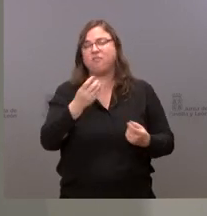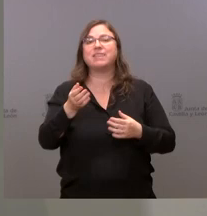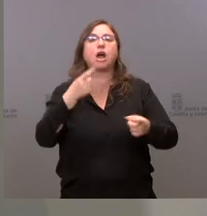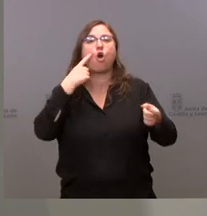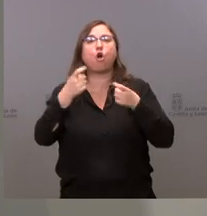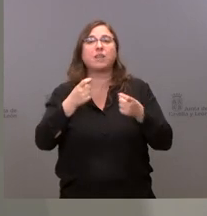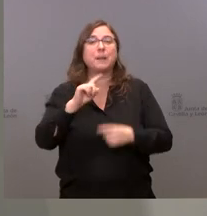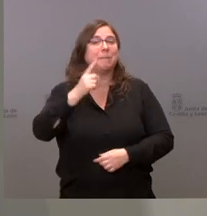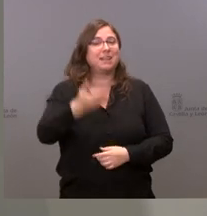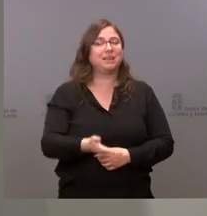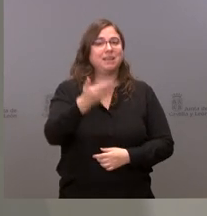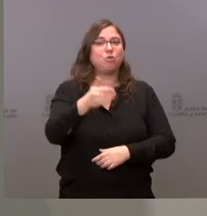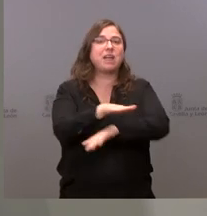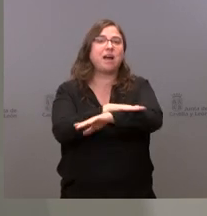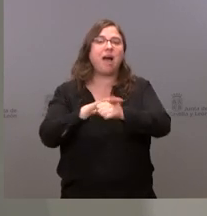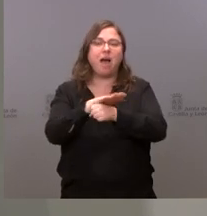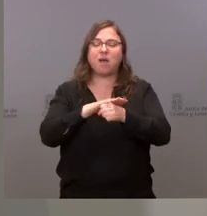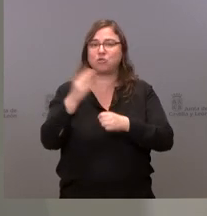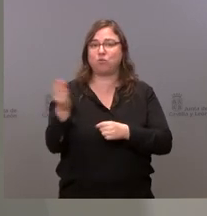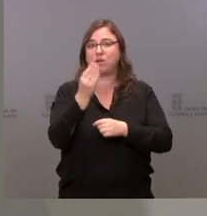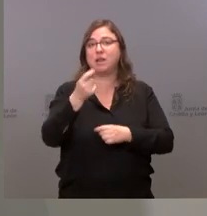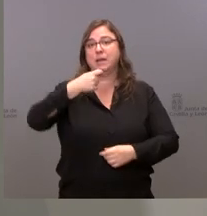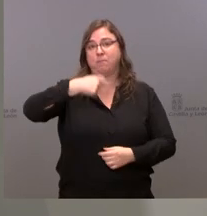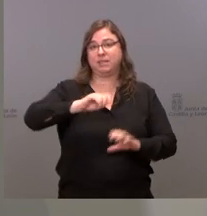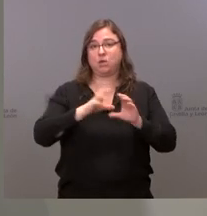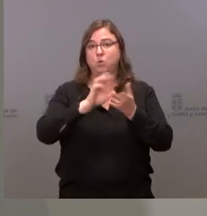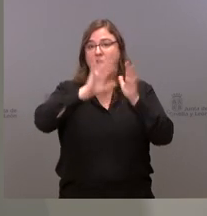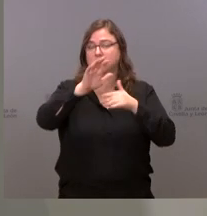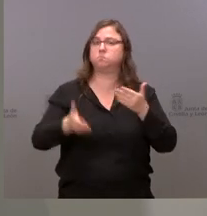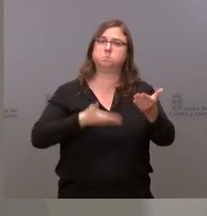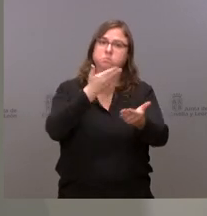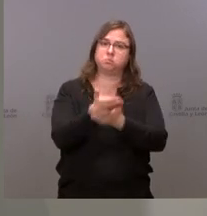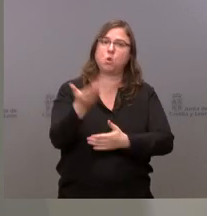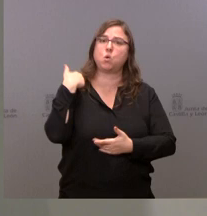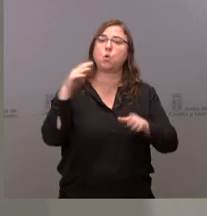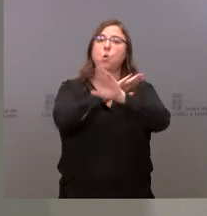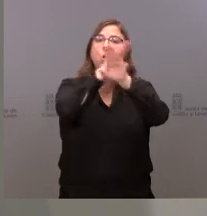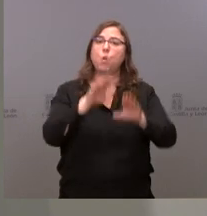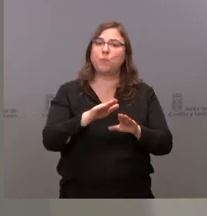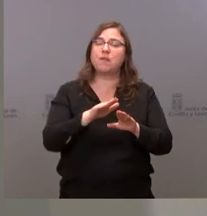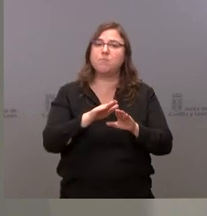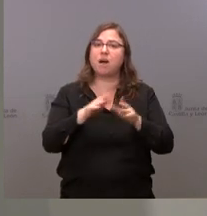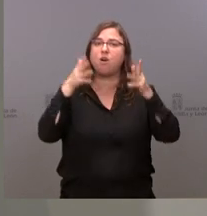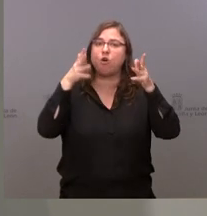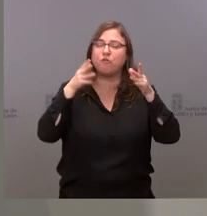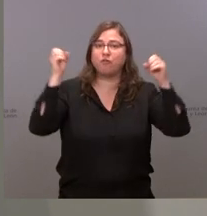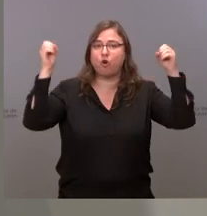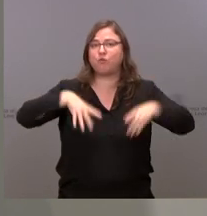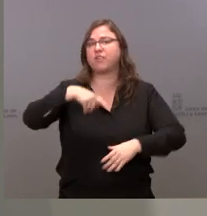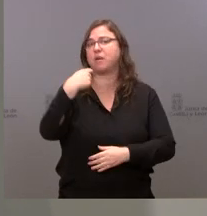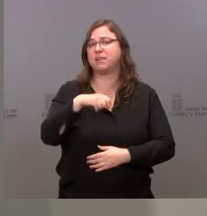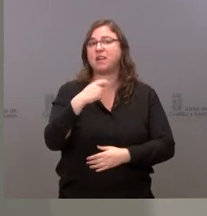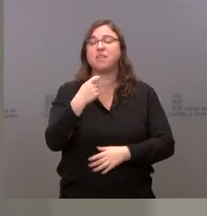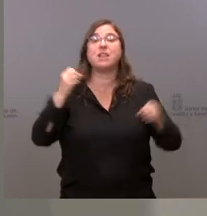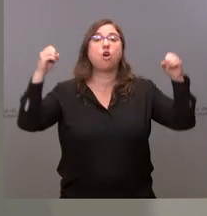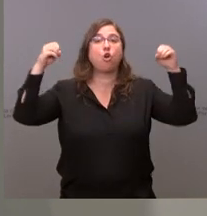principales ámbitos de mejora que el presidente de la Junta de Castillo y León planteó en la última conferencia de presidentes es la necesidad de que esa conferencia de